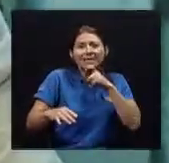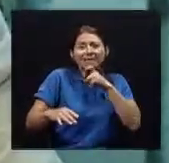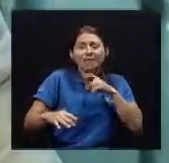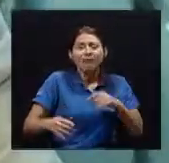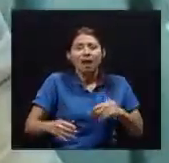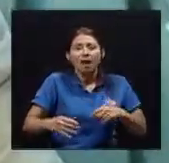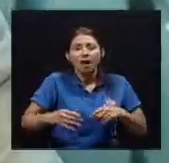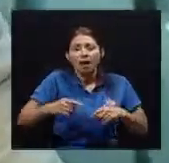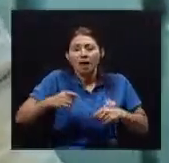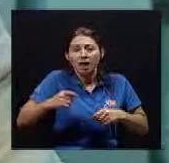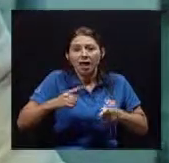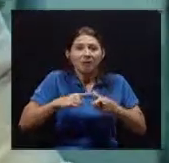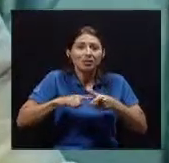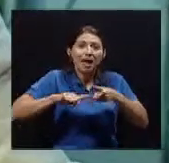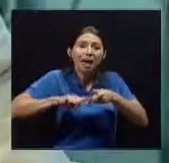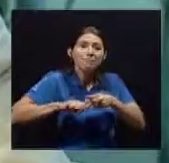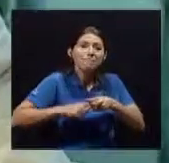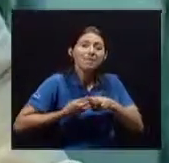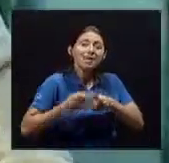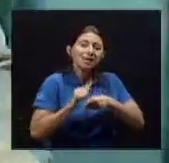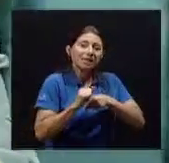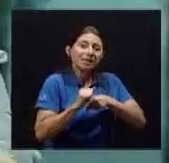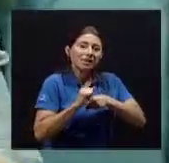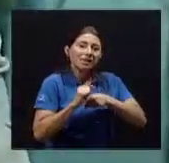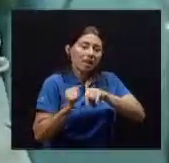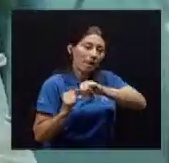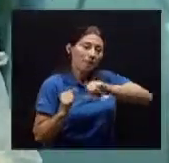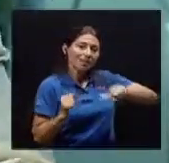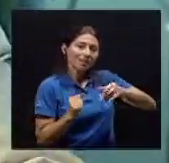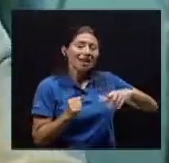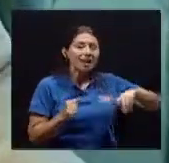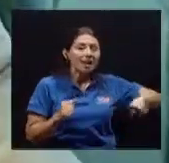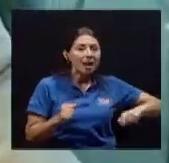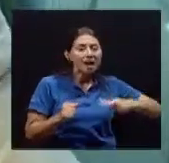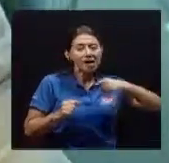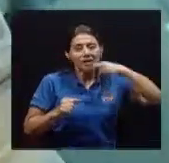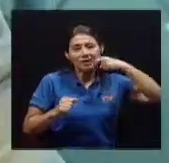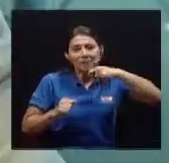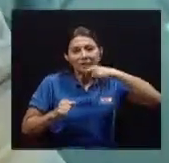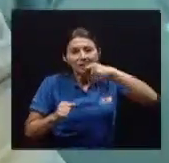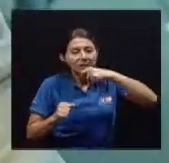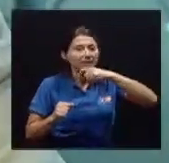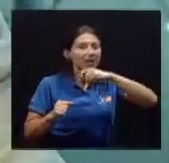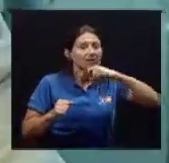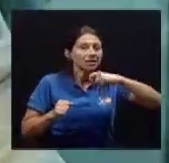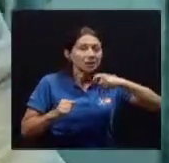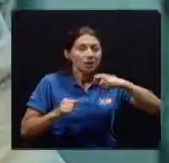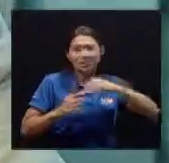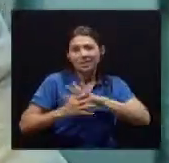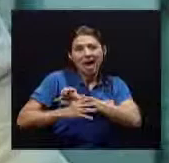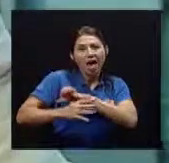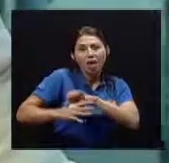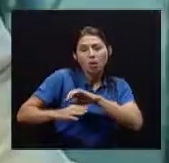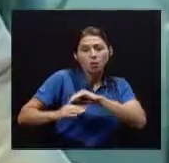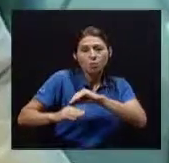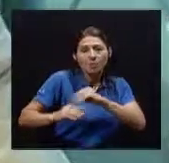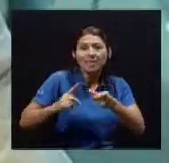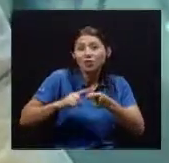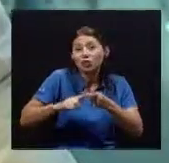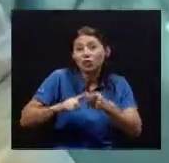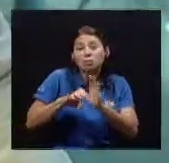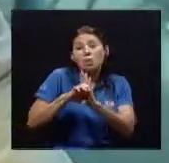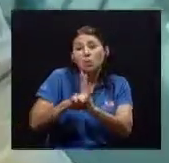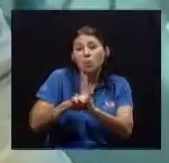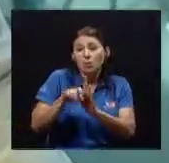Limpiarse la boca Con esa mano Tiene que empezar A entrenar La mano izquierda Para poder Funcionar En ese sentido Entonces No